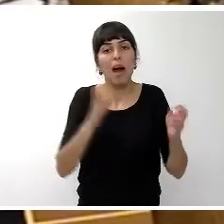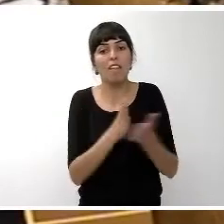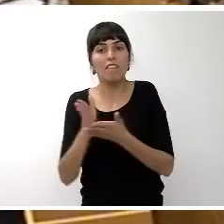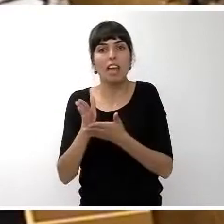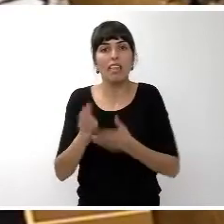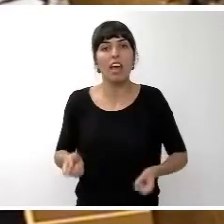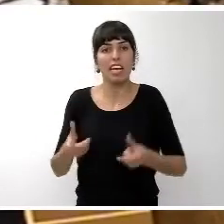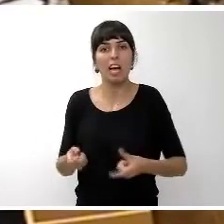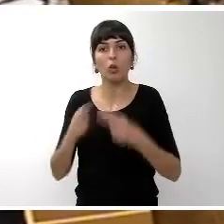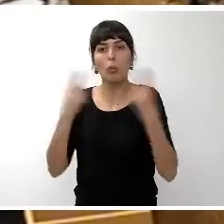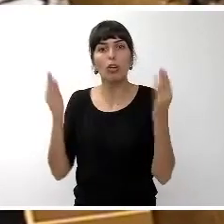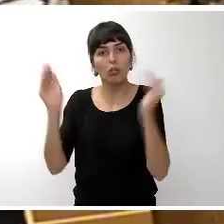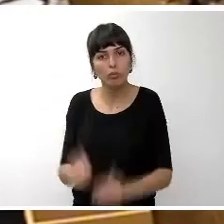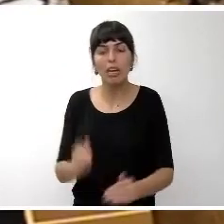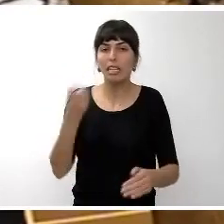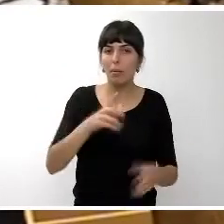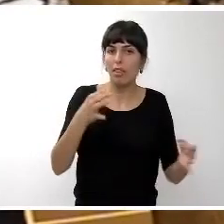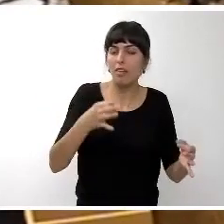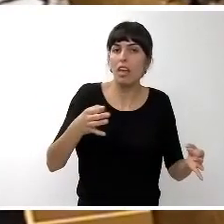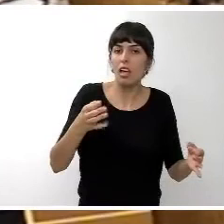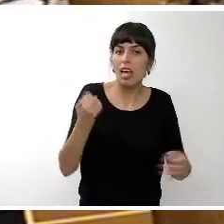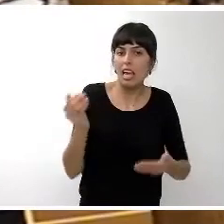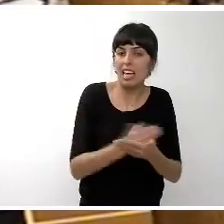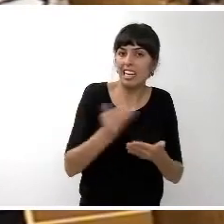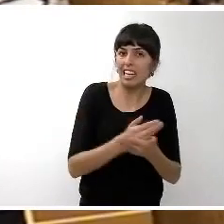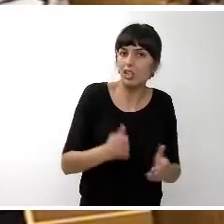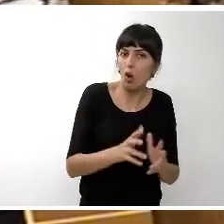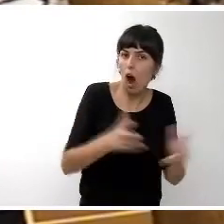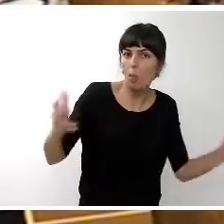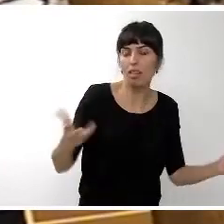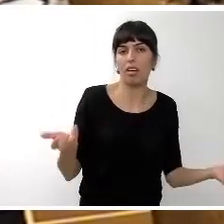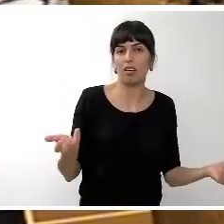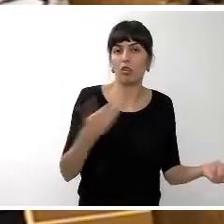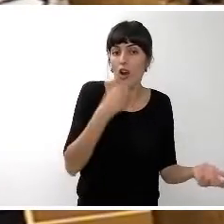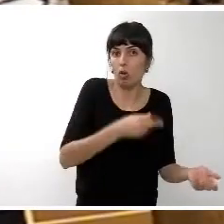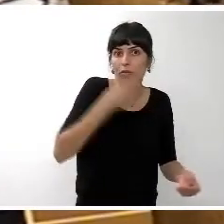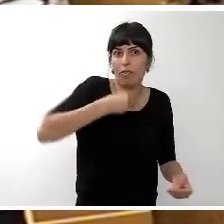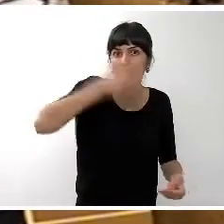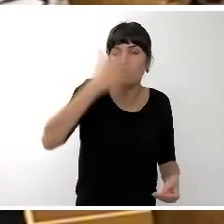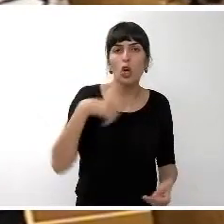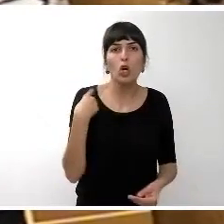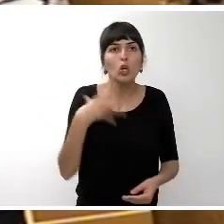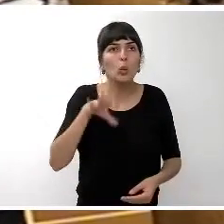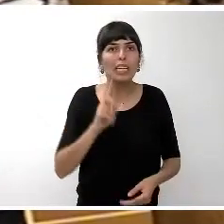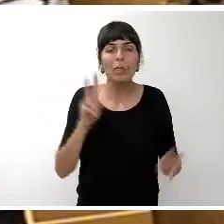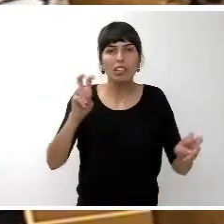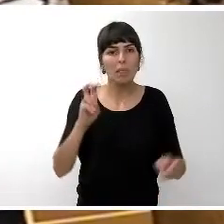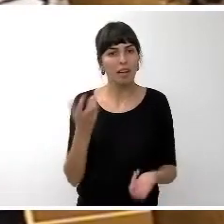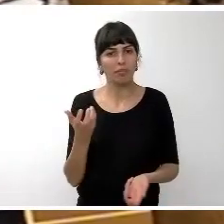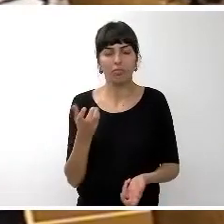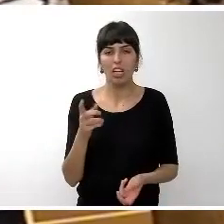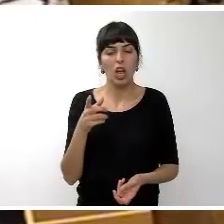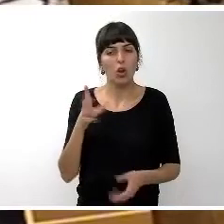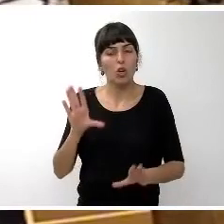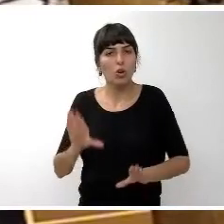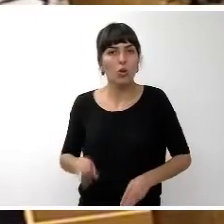que aumentar los ingresos y esa es una vía una oportunidad fantástica no entendemos la hostilidad con que acogen los grupos que